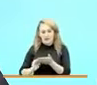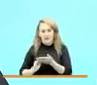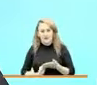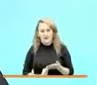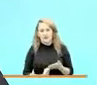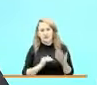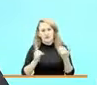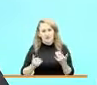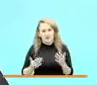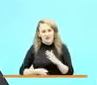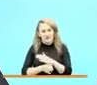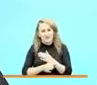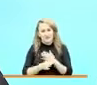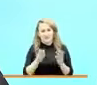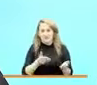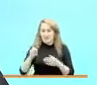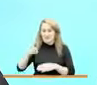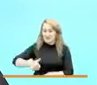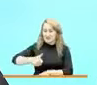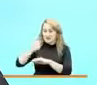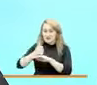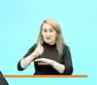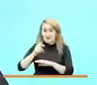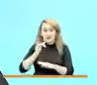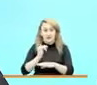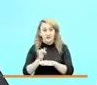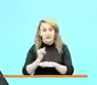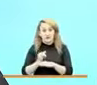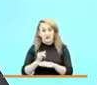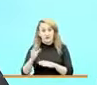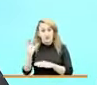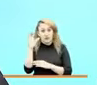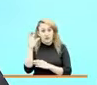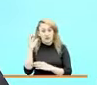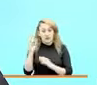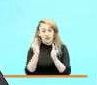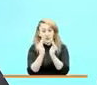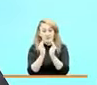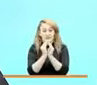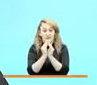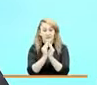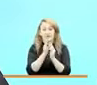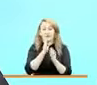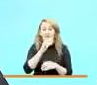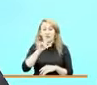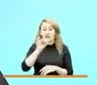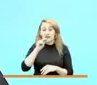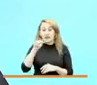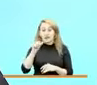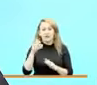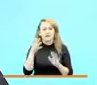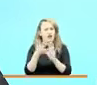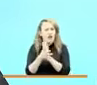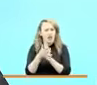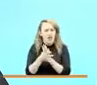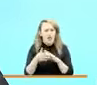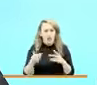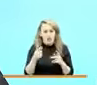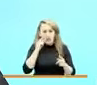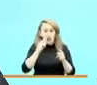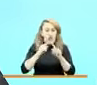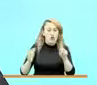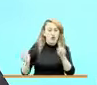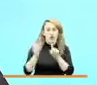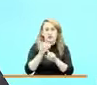continuación, invitamos a la directora del Instituto Colombiano de Bienestar Familiar, Lina Arbeláez, que nos contará los logros y